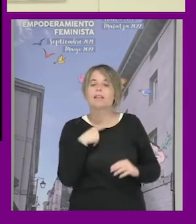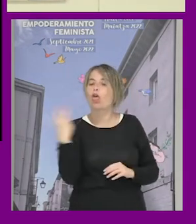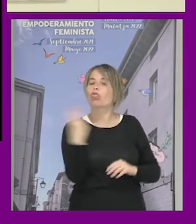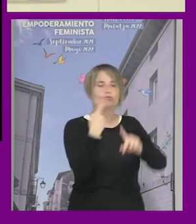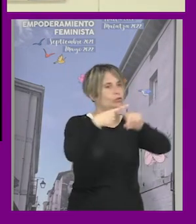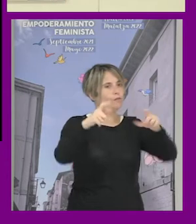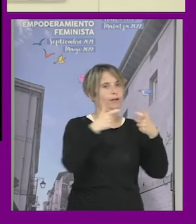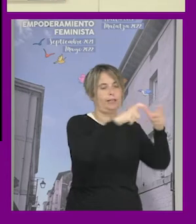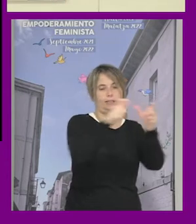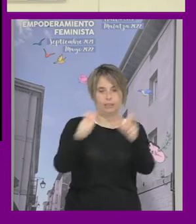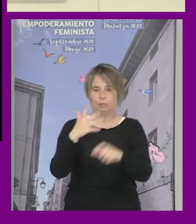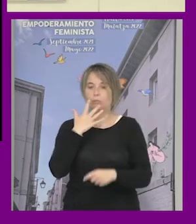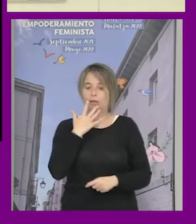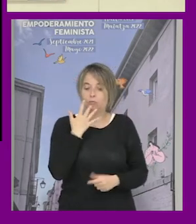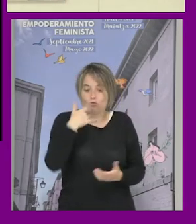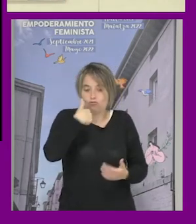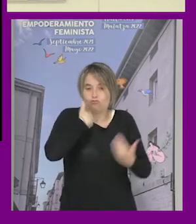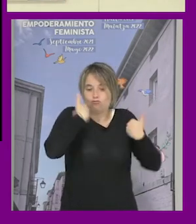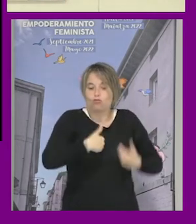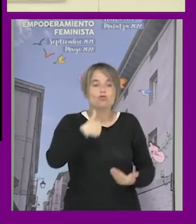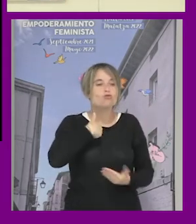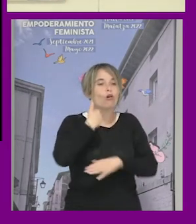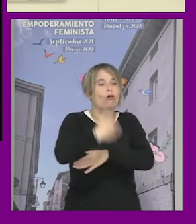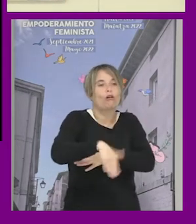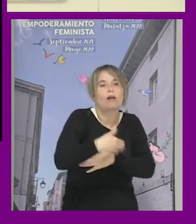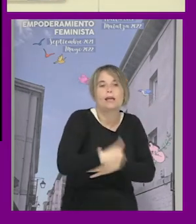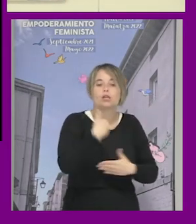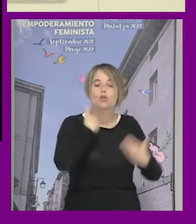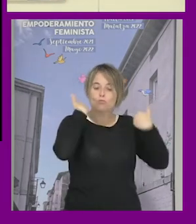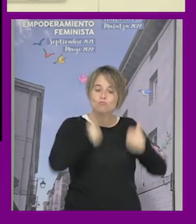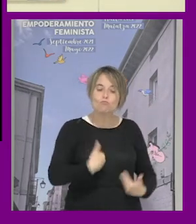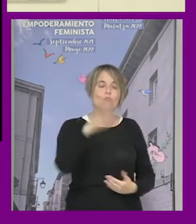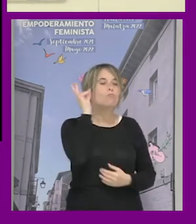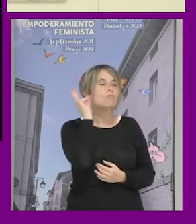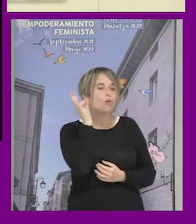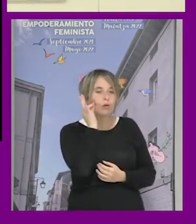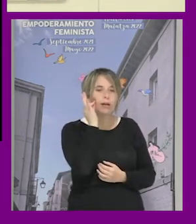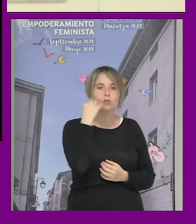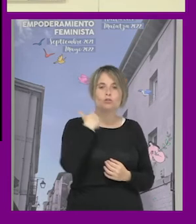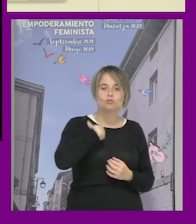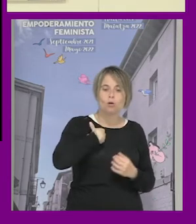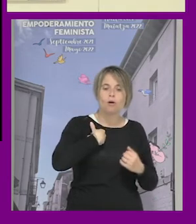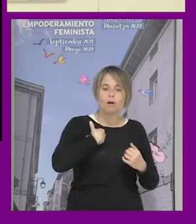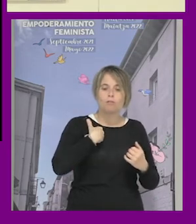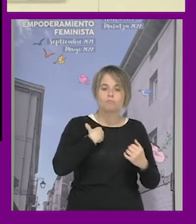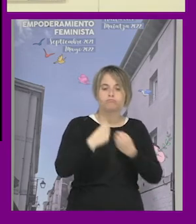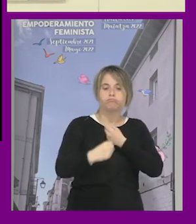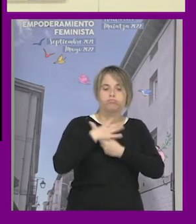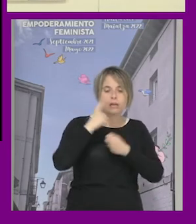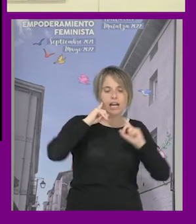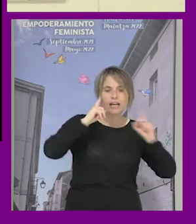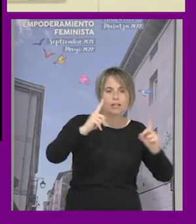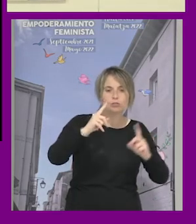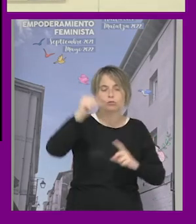muy diferentes yo cuando estoy por la calle y yo como mujer estoy tengo unos riesgos que tú como hombre no tienes